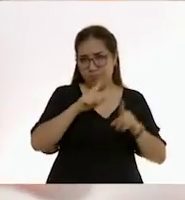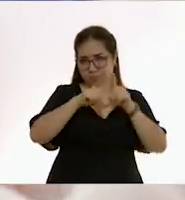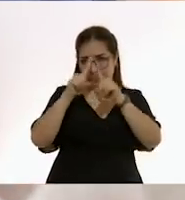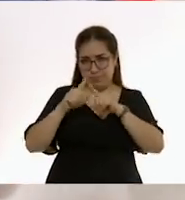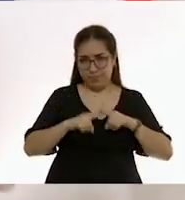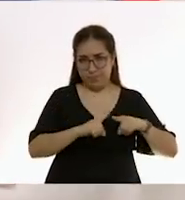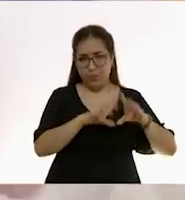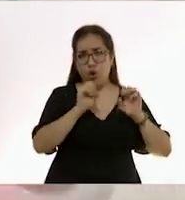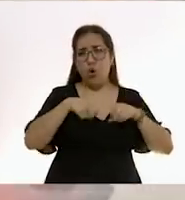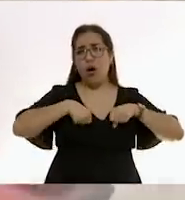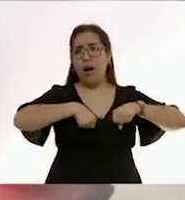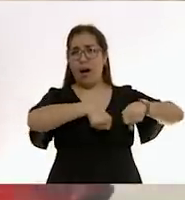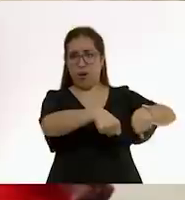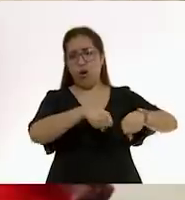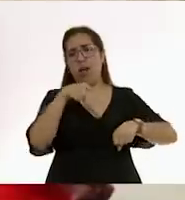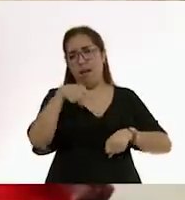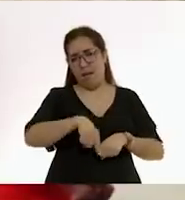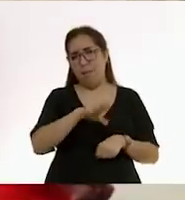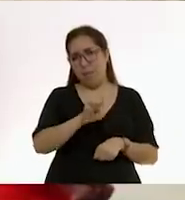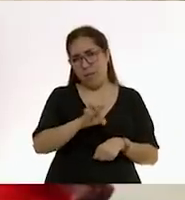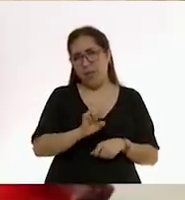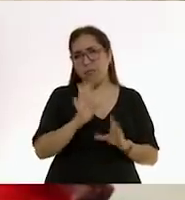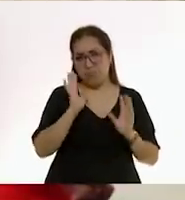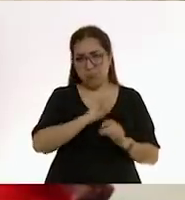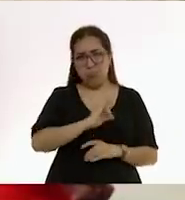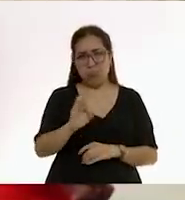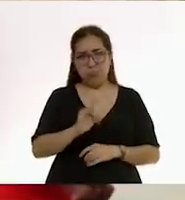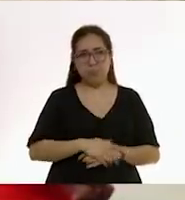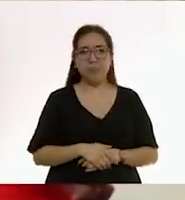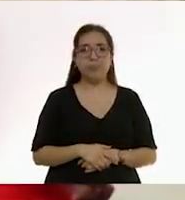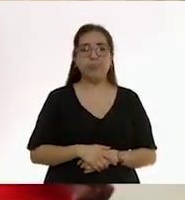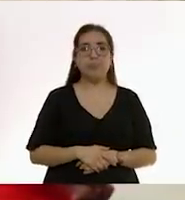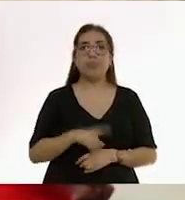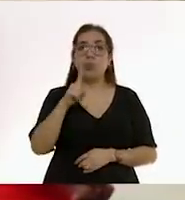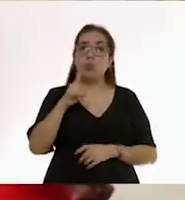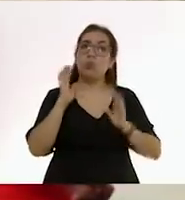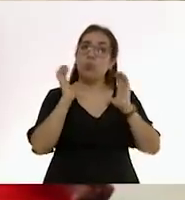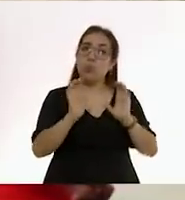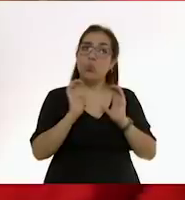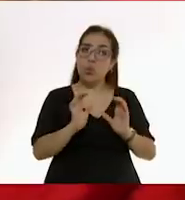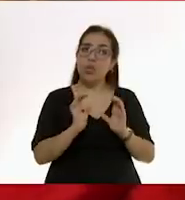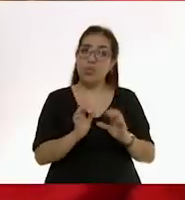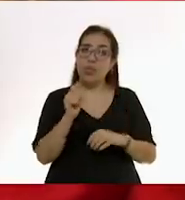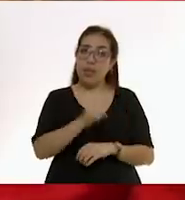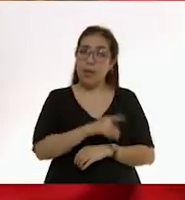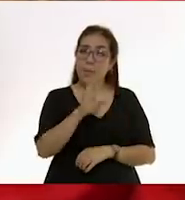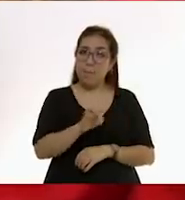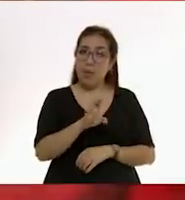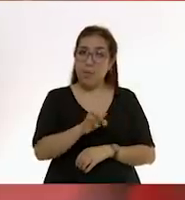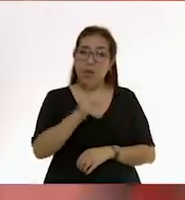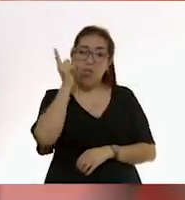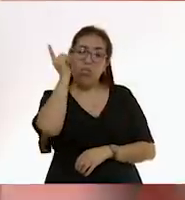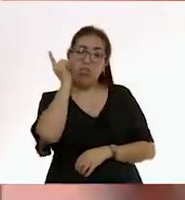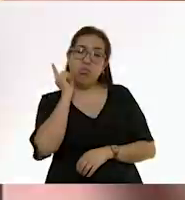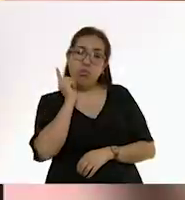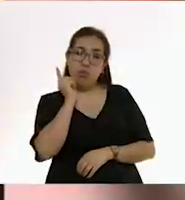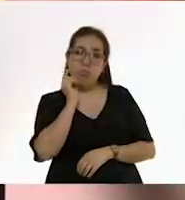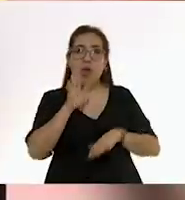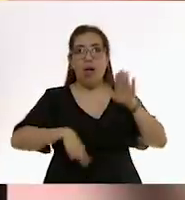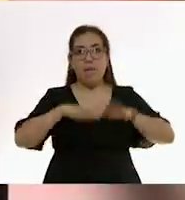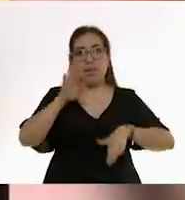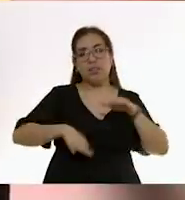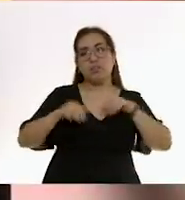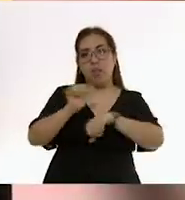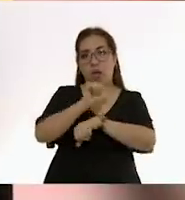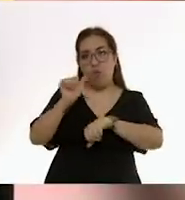o una carreola con bebés un poco más grandes. Cuida que cuando tu bebé haga una siesta en la sillita del coche, que a veces